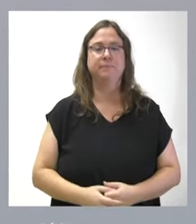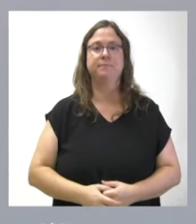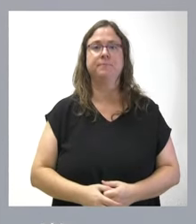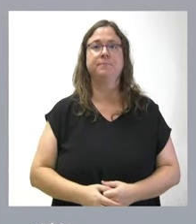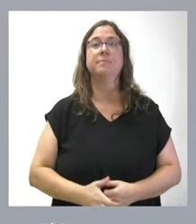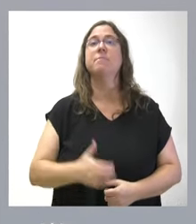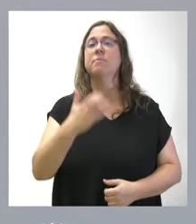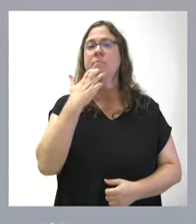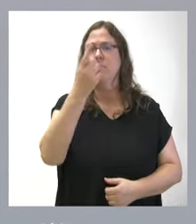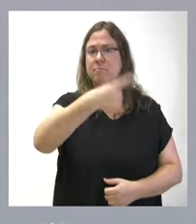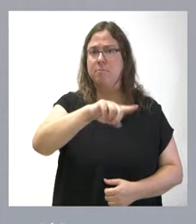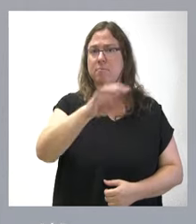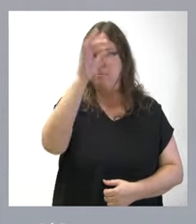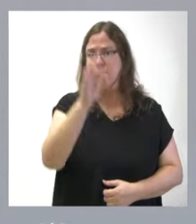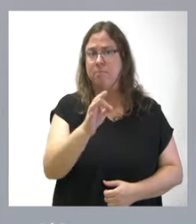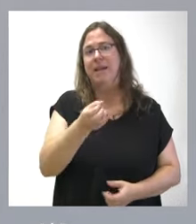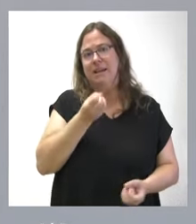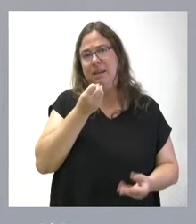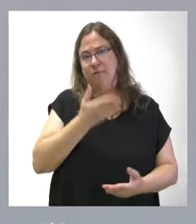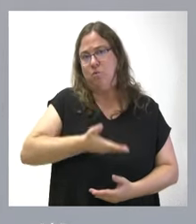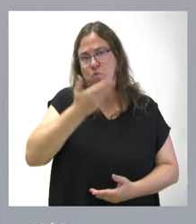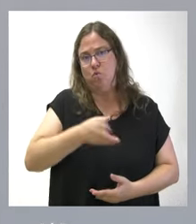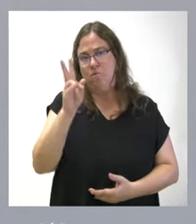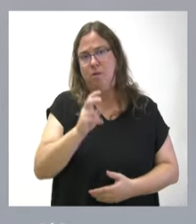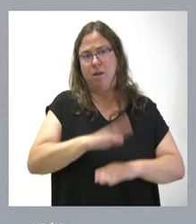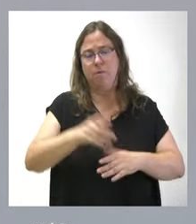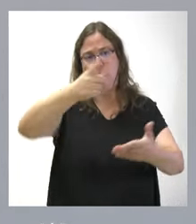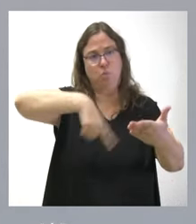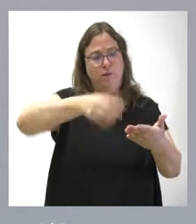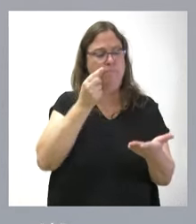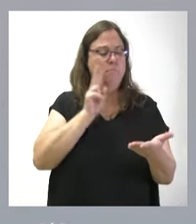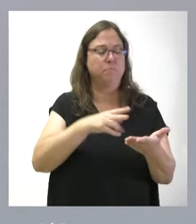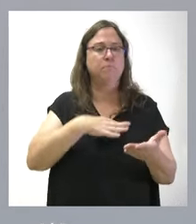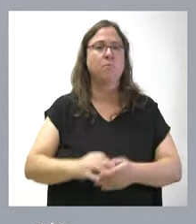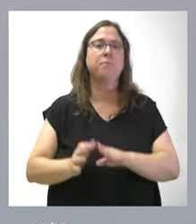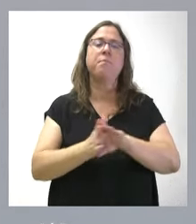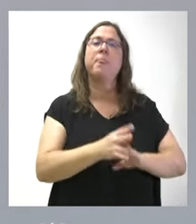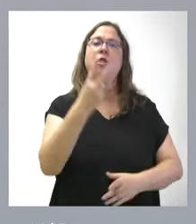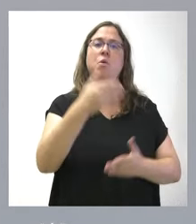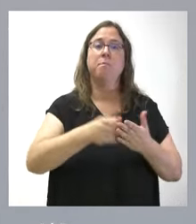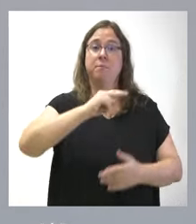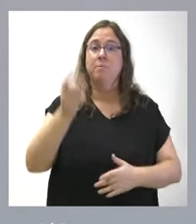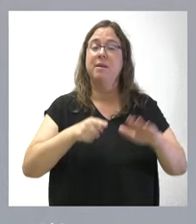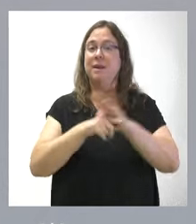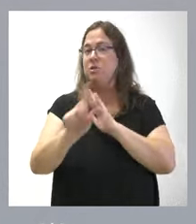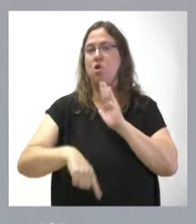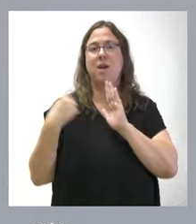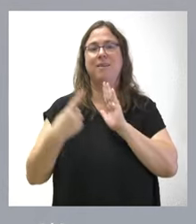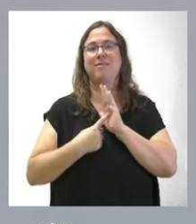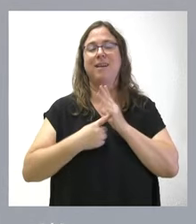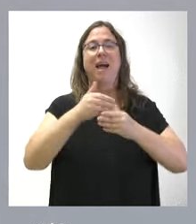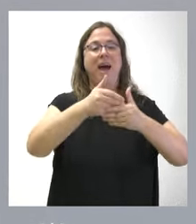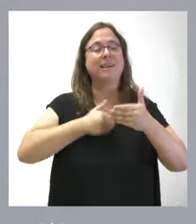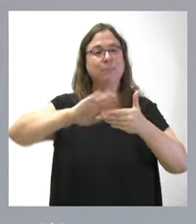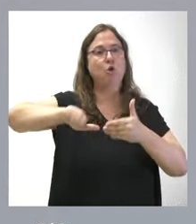sí que, lógicamente, creo que es una información que puede ser útil para todos ustedes. 2 millones de euros para la gestión integral del archivo externo de